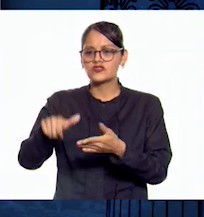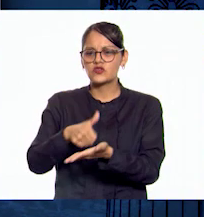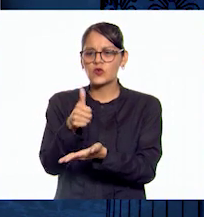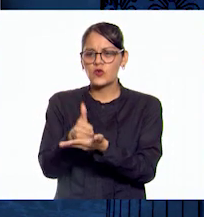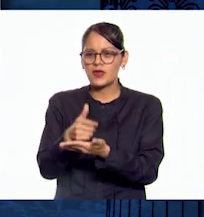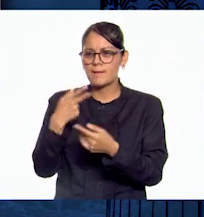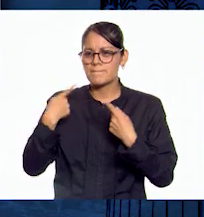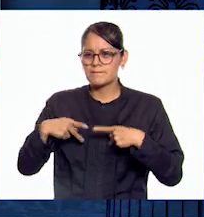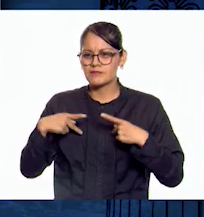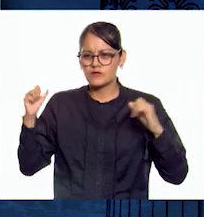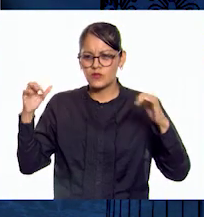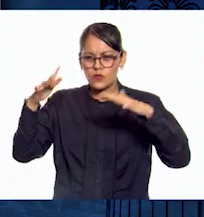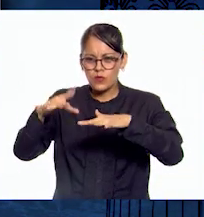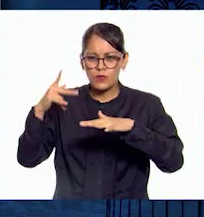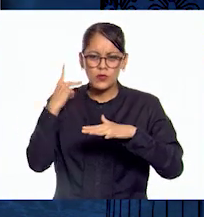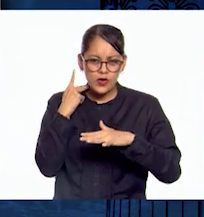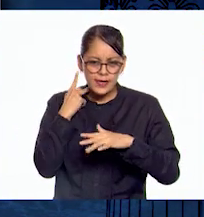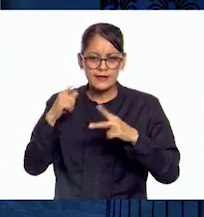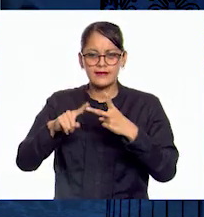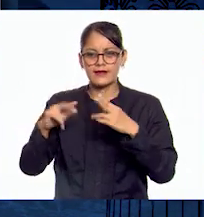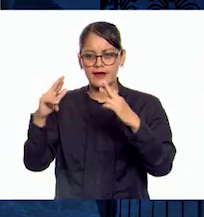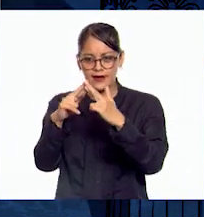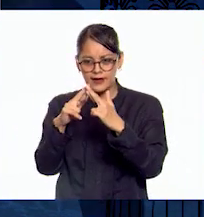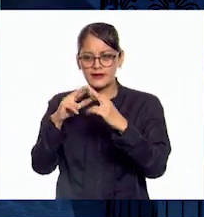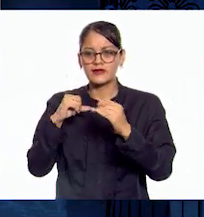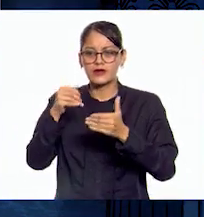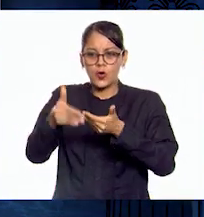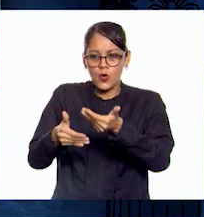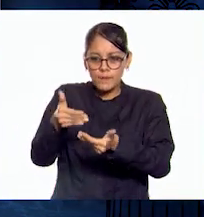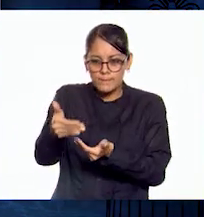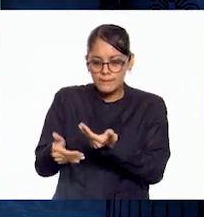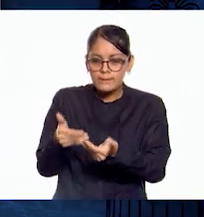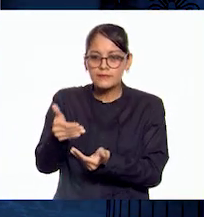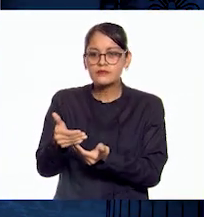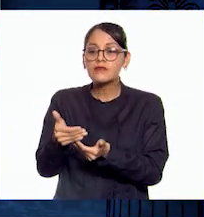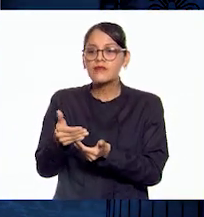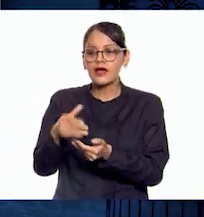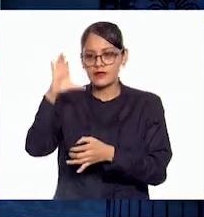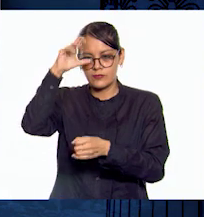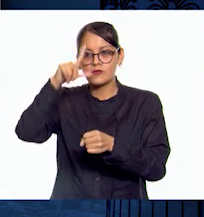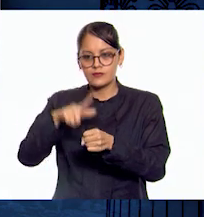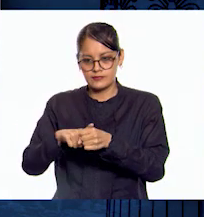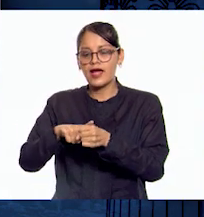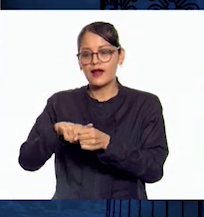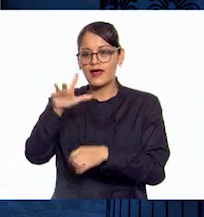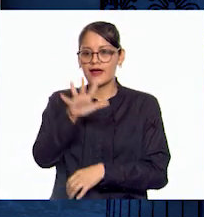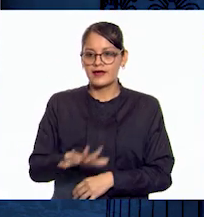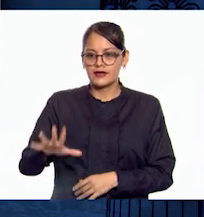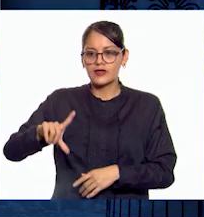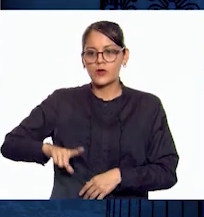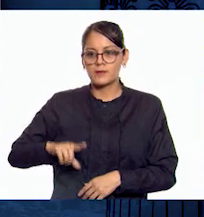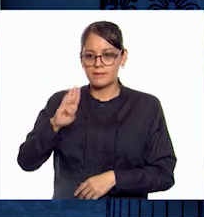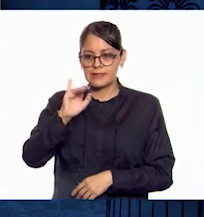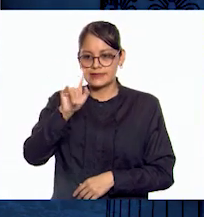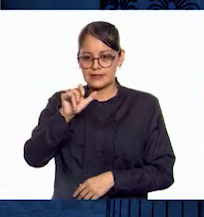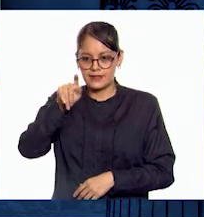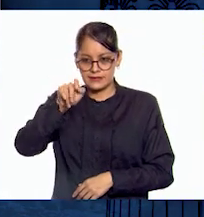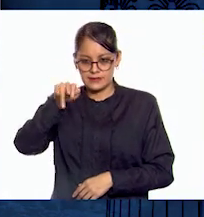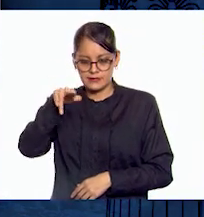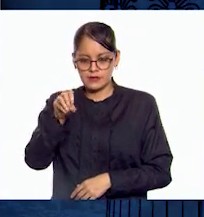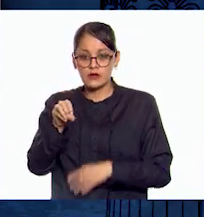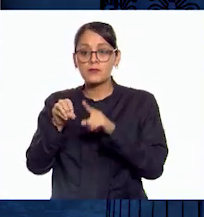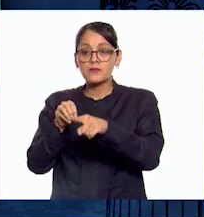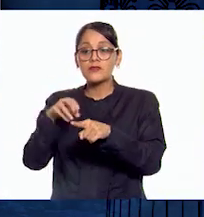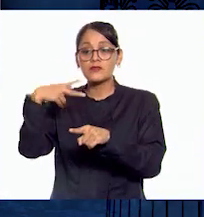centro político, religioso, comercial y cultural del Imperio Bizantino. Como capital del Imperio y